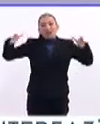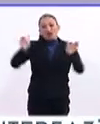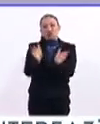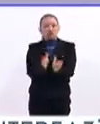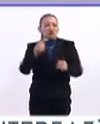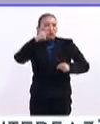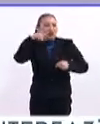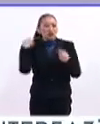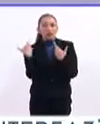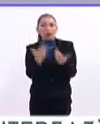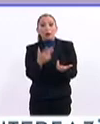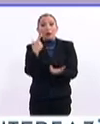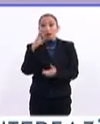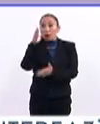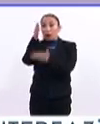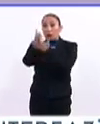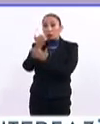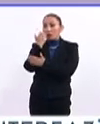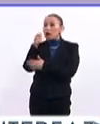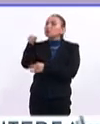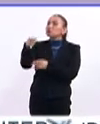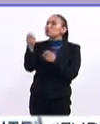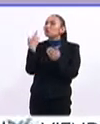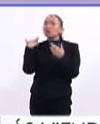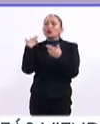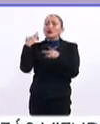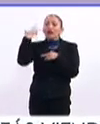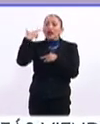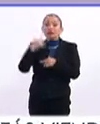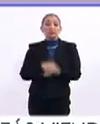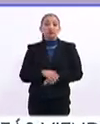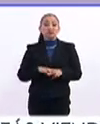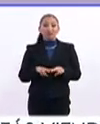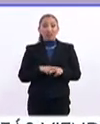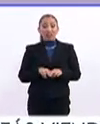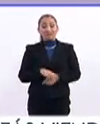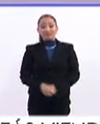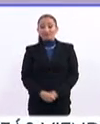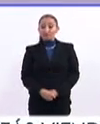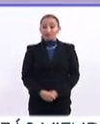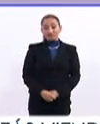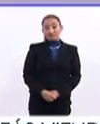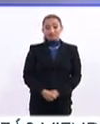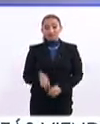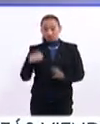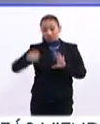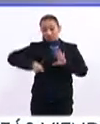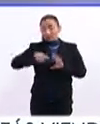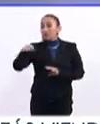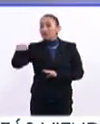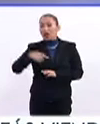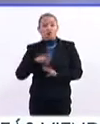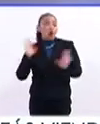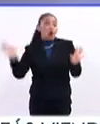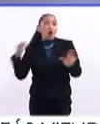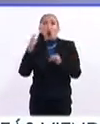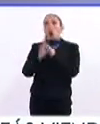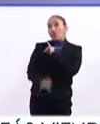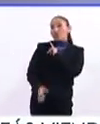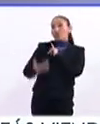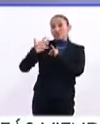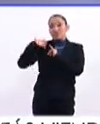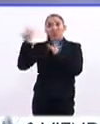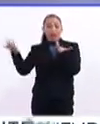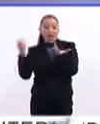uno chiquito? Pero cuando llegan a la escuela y es, ¿a ti qué te trajeron? Un tren de cuerda. Y a ti, no, el último